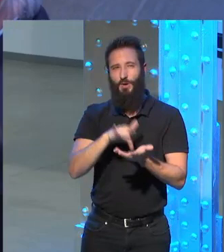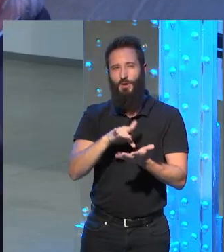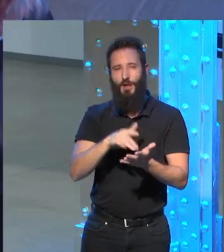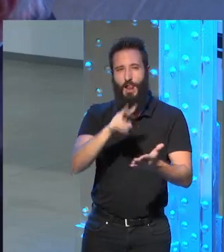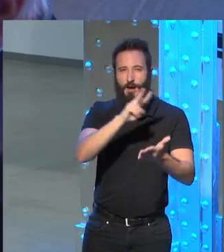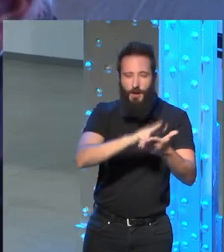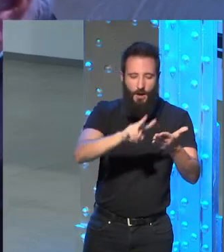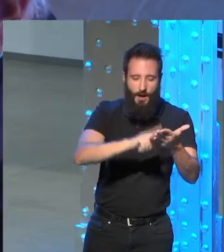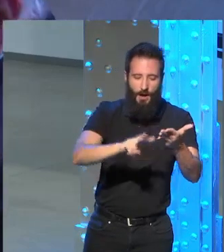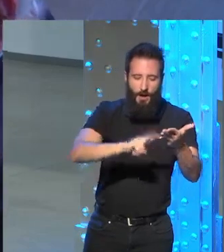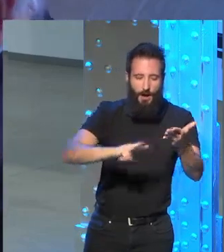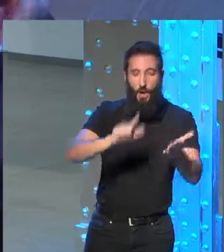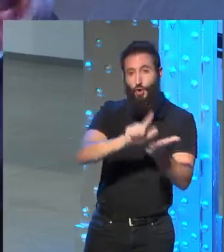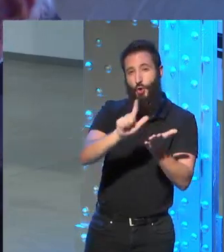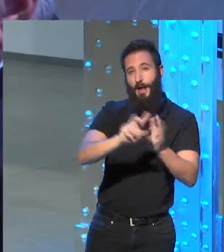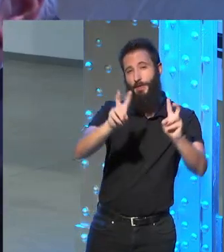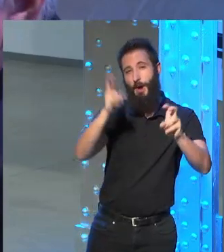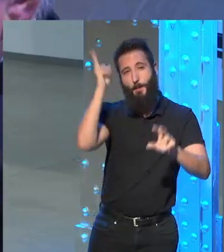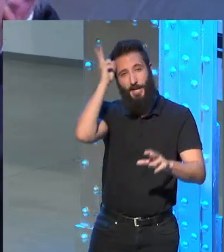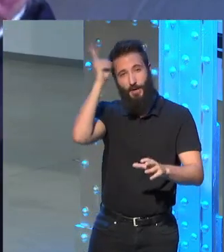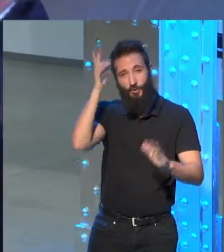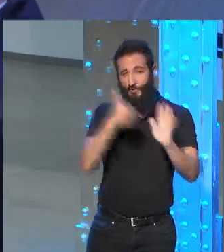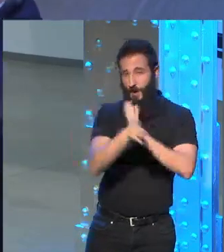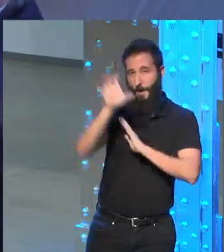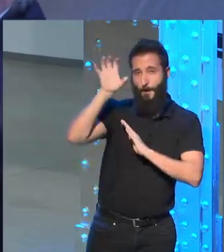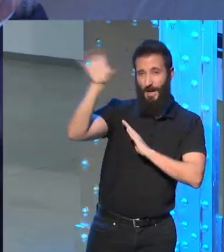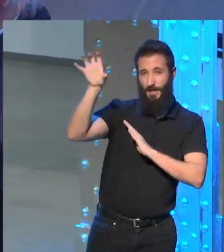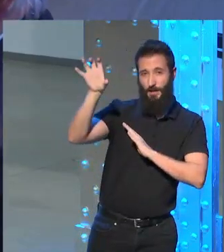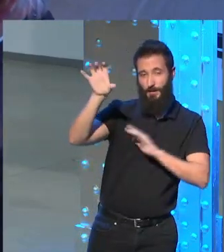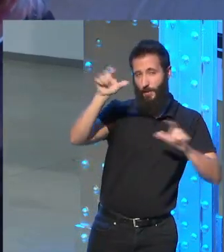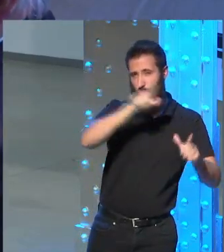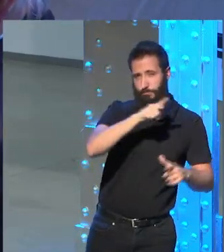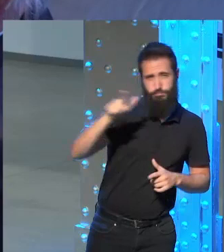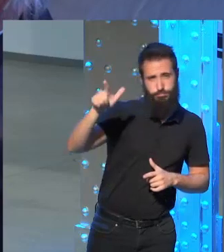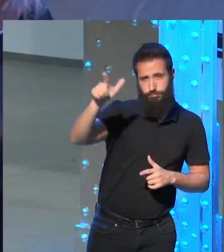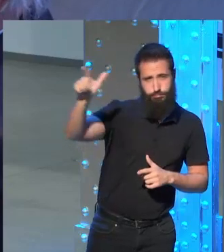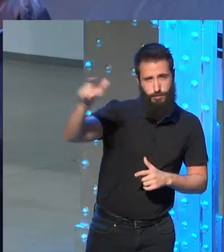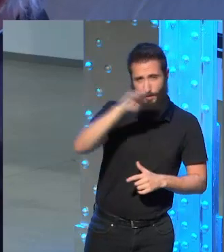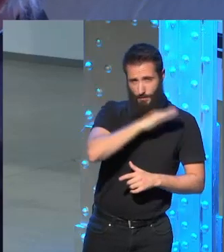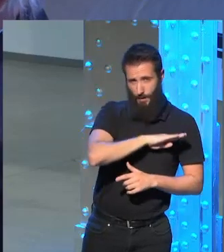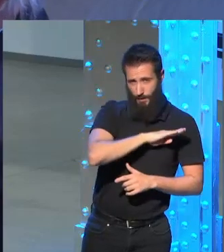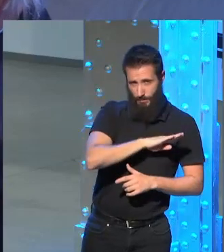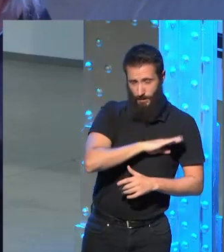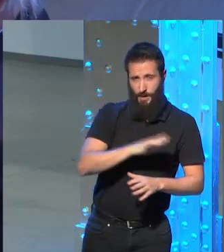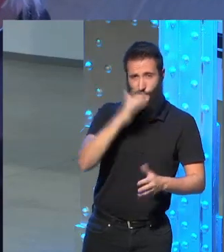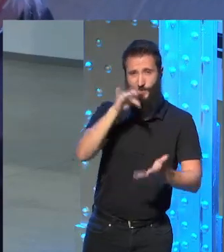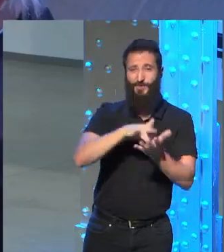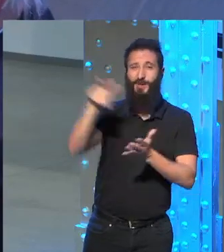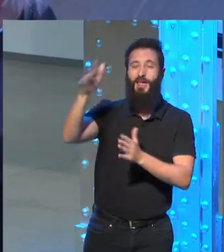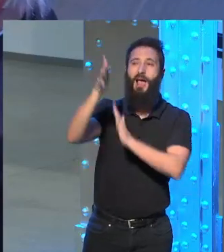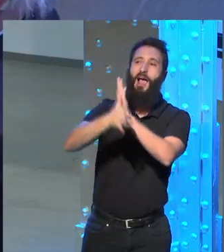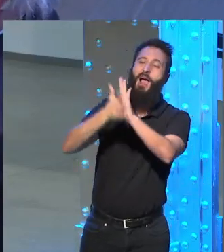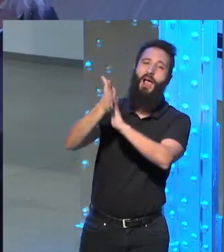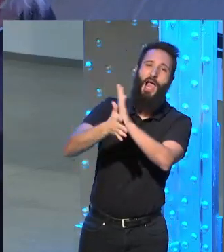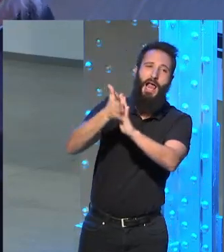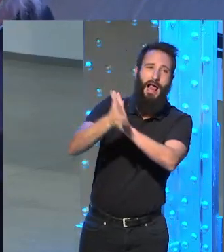encontraron leyendo una novela sobre el Perú un país muy alejado de ellos y donde se narraban experiencias